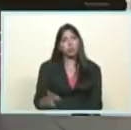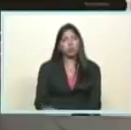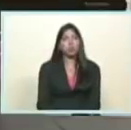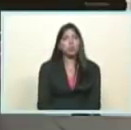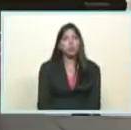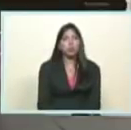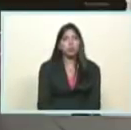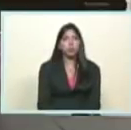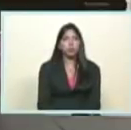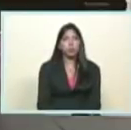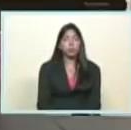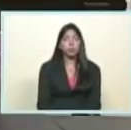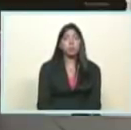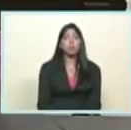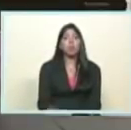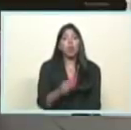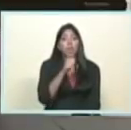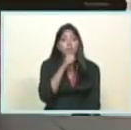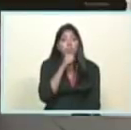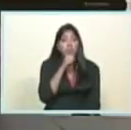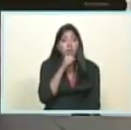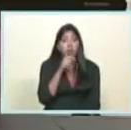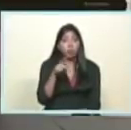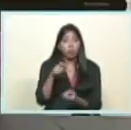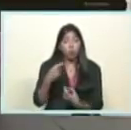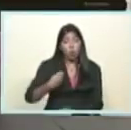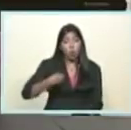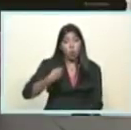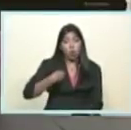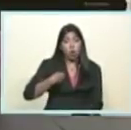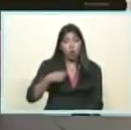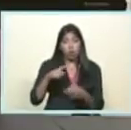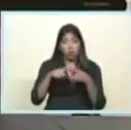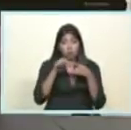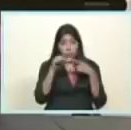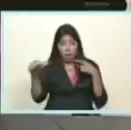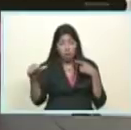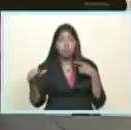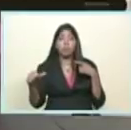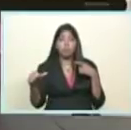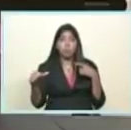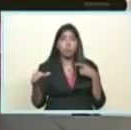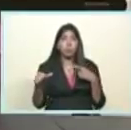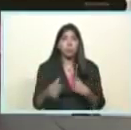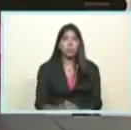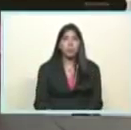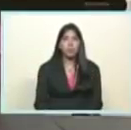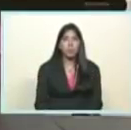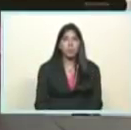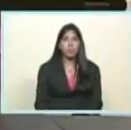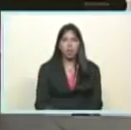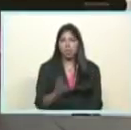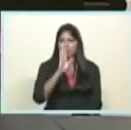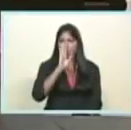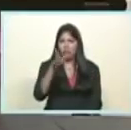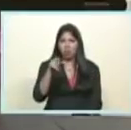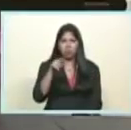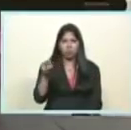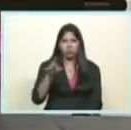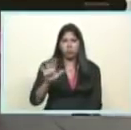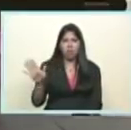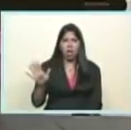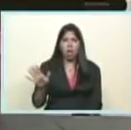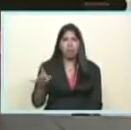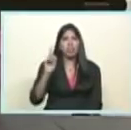a los pensionados y pensionadas en el transcurso de esta semana y que va a tener directa influencia en el